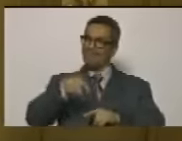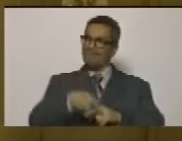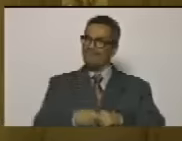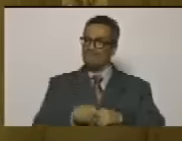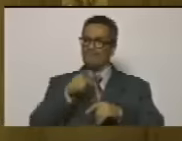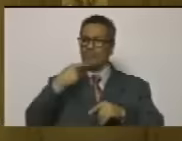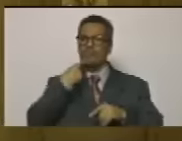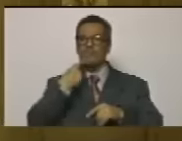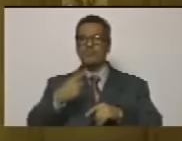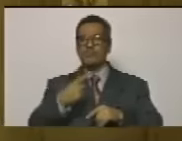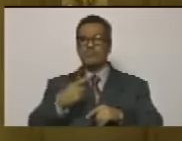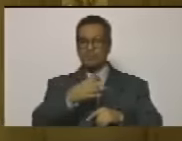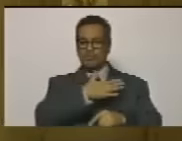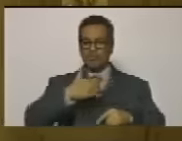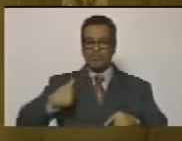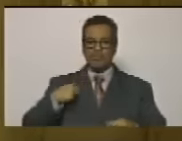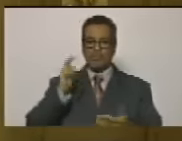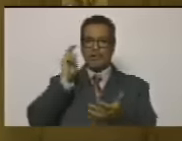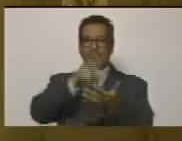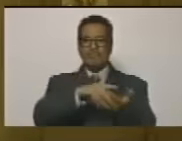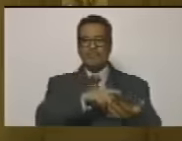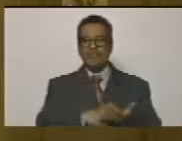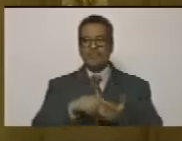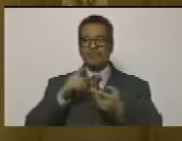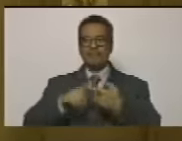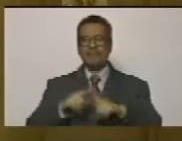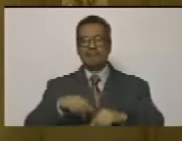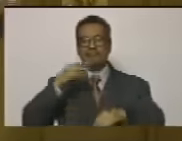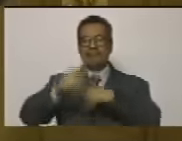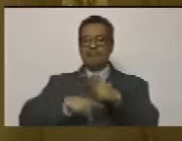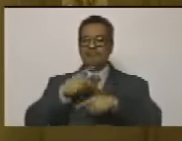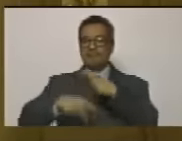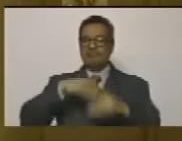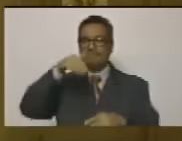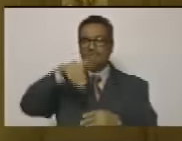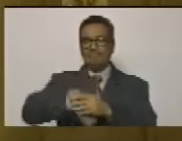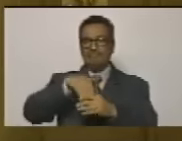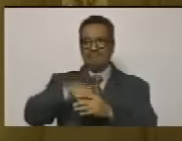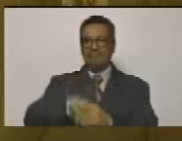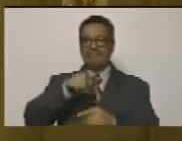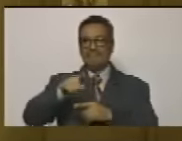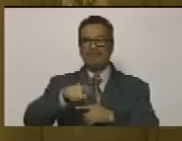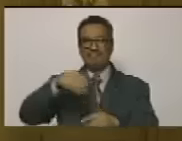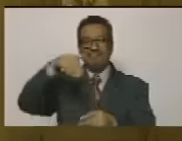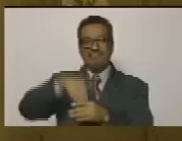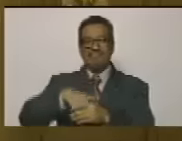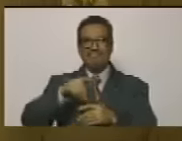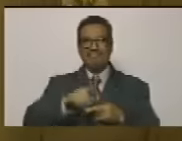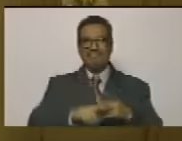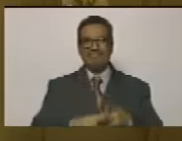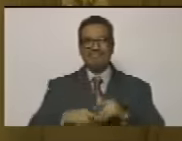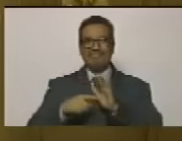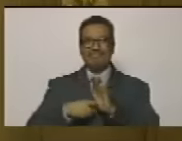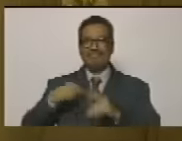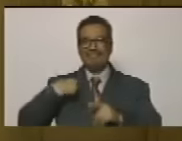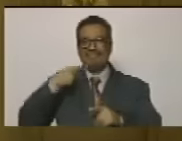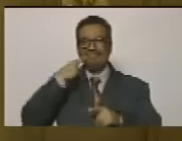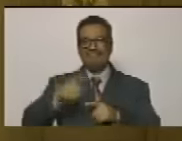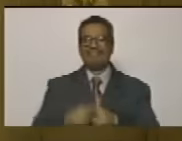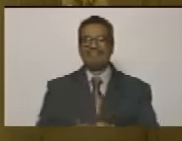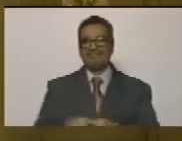quienes dicen querer participar en procesos electorales, en procesos electorales, pero de manera